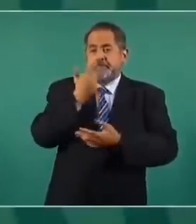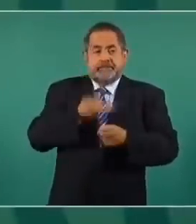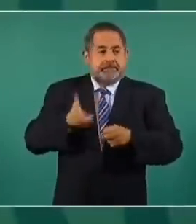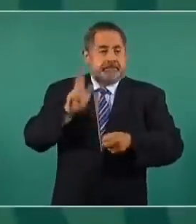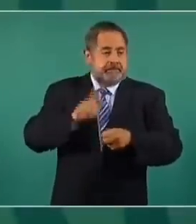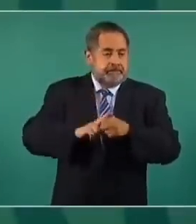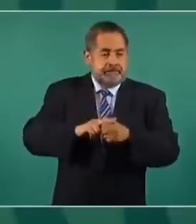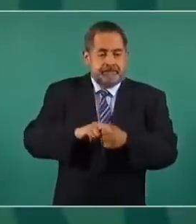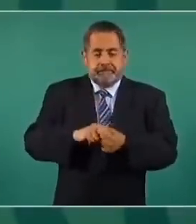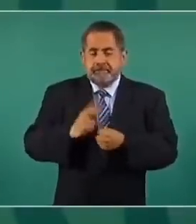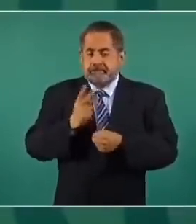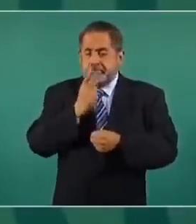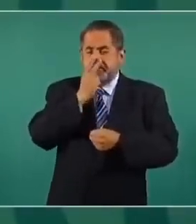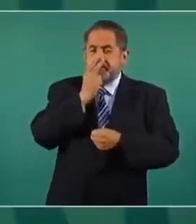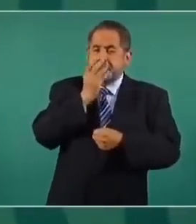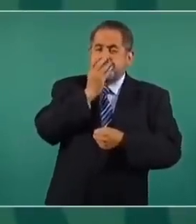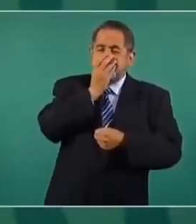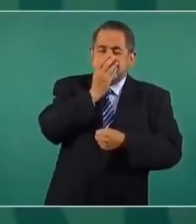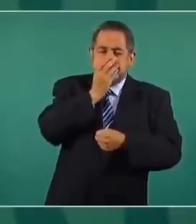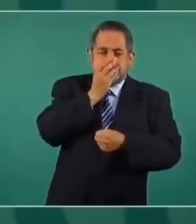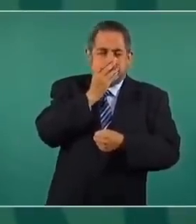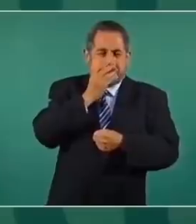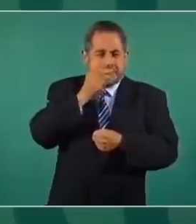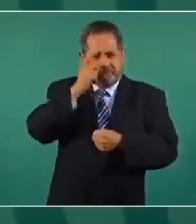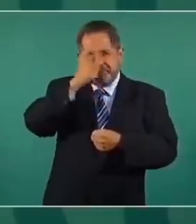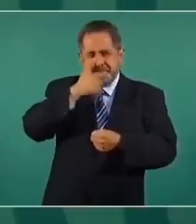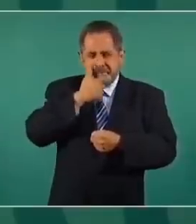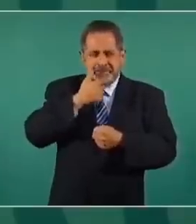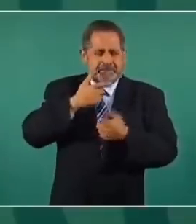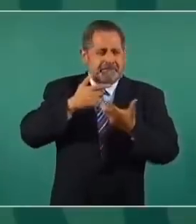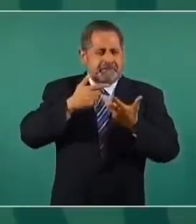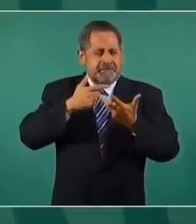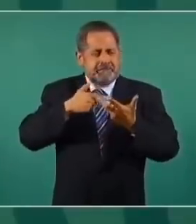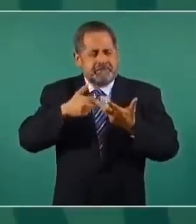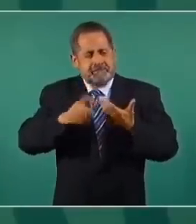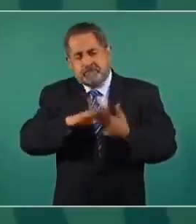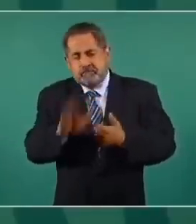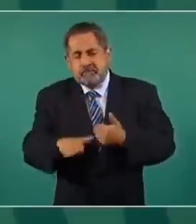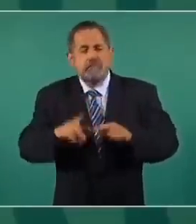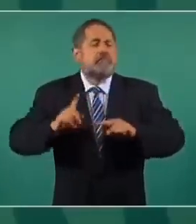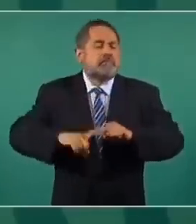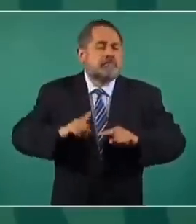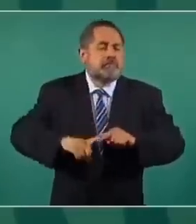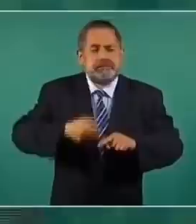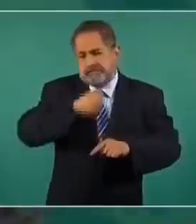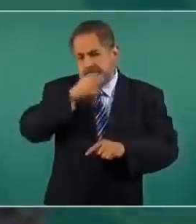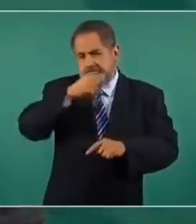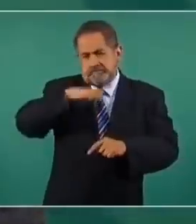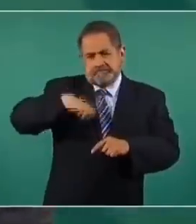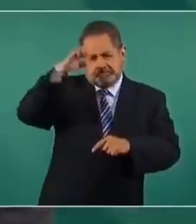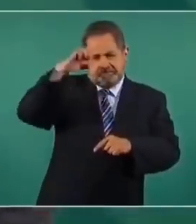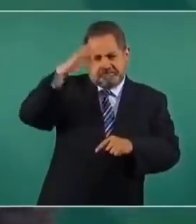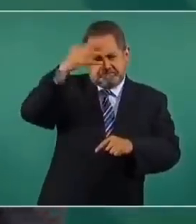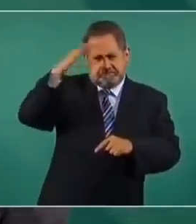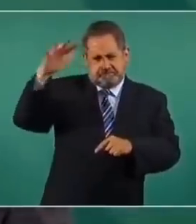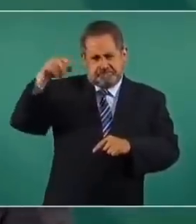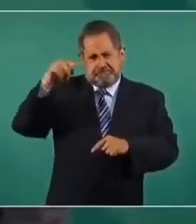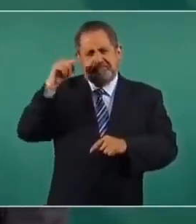intubación y muerte está en las personas de mayor edad. Y hay un gradiente, hay una